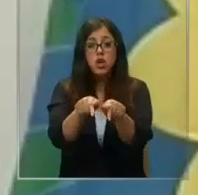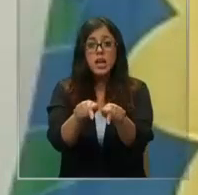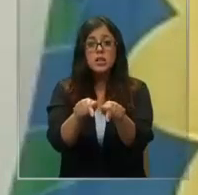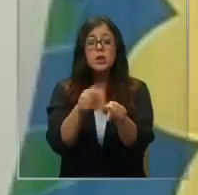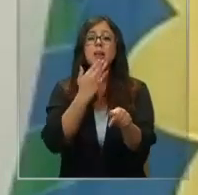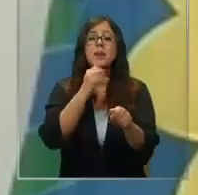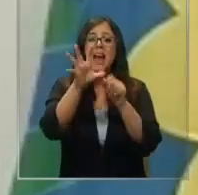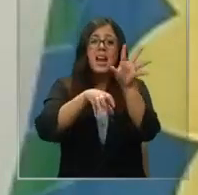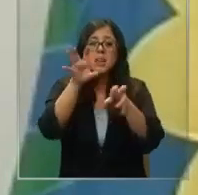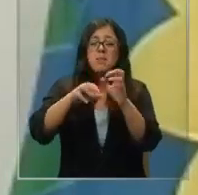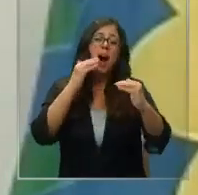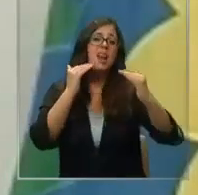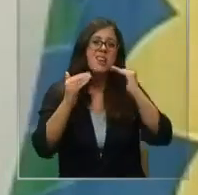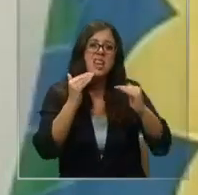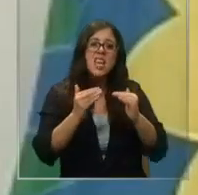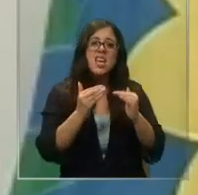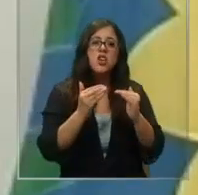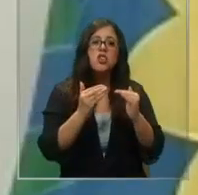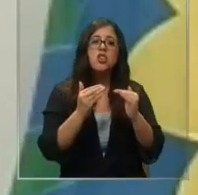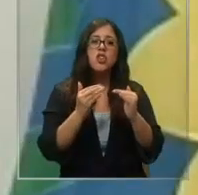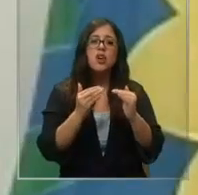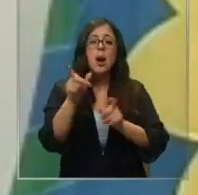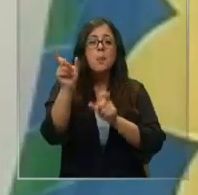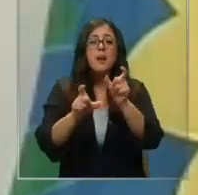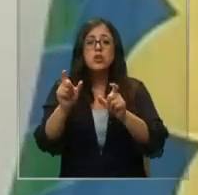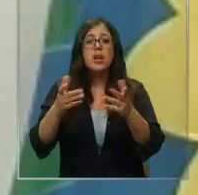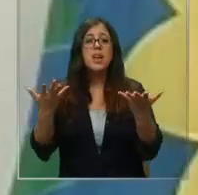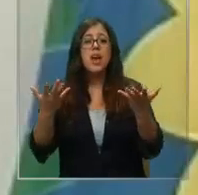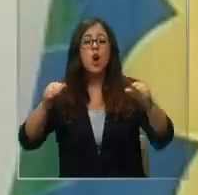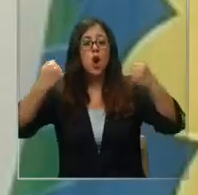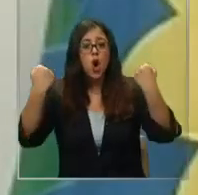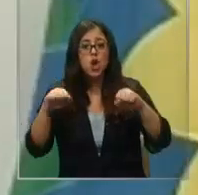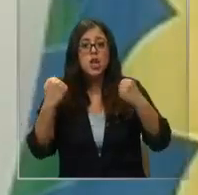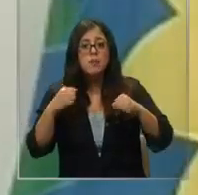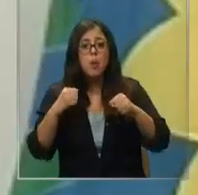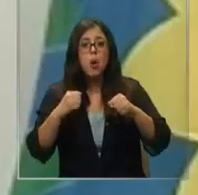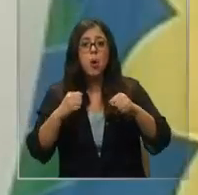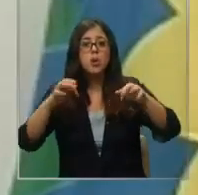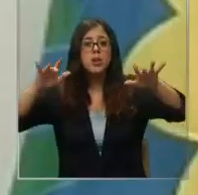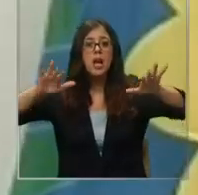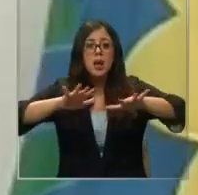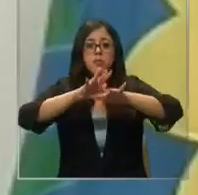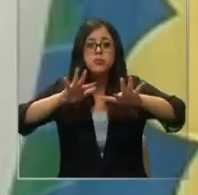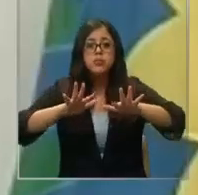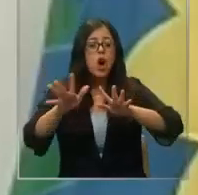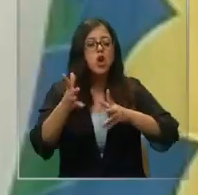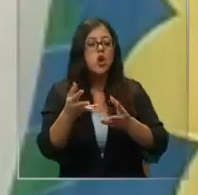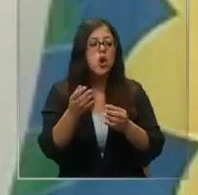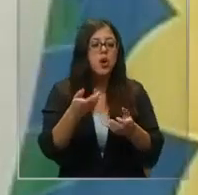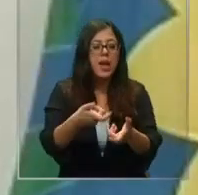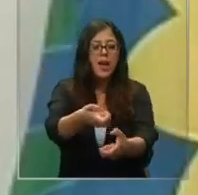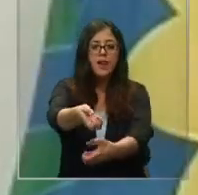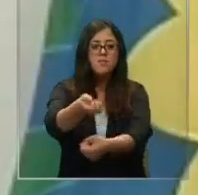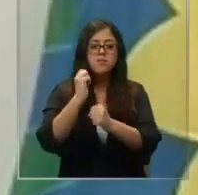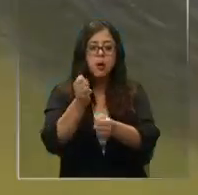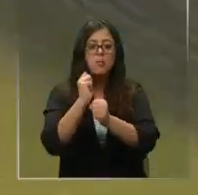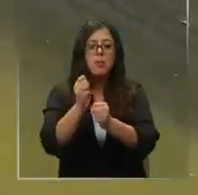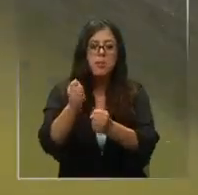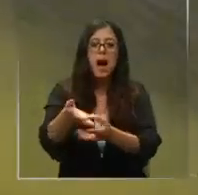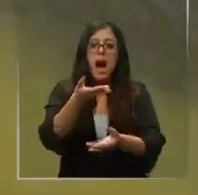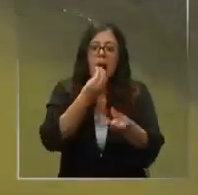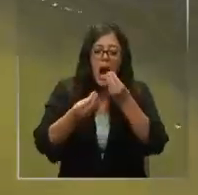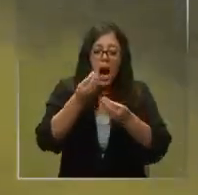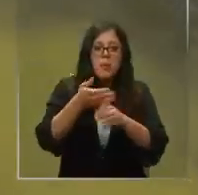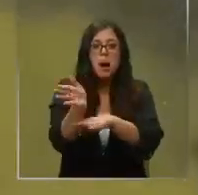todo las mascotas, los niños, la gente que hace deportes acuáticos, no consumir el agua, no consumir peces de las zonas donde hay cianobacterias.